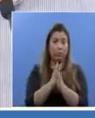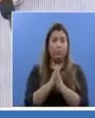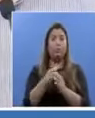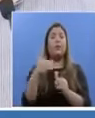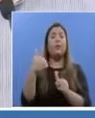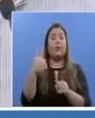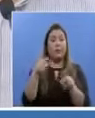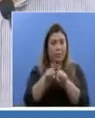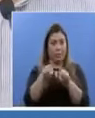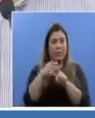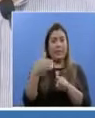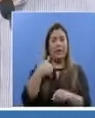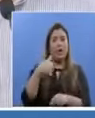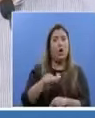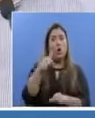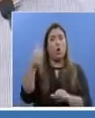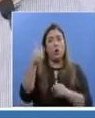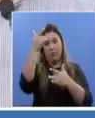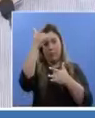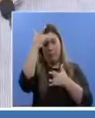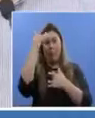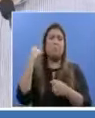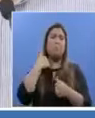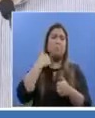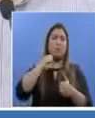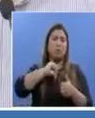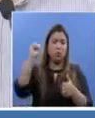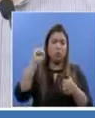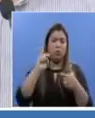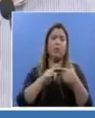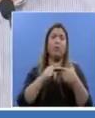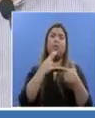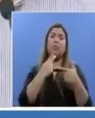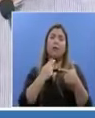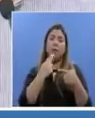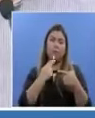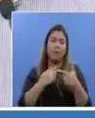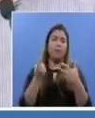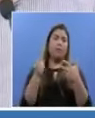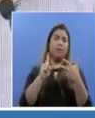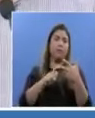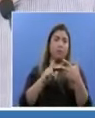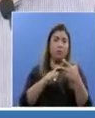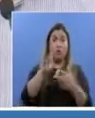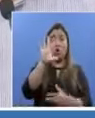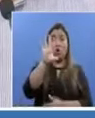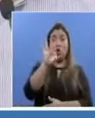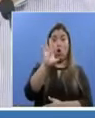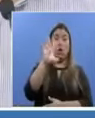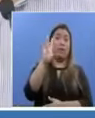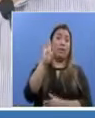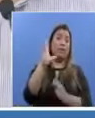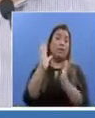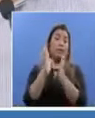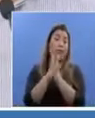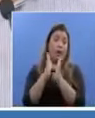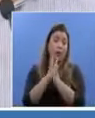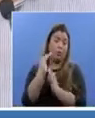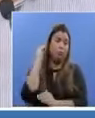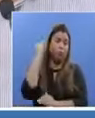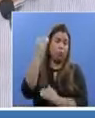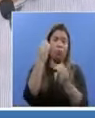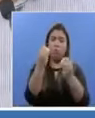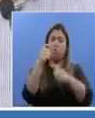como hipertensión, diabetes, incluso alta edad como 97 años, una paciente que estuvo mucho